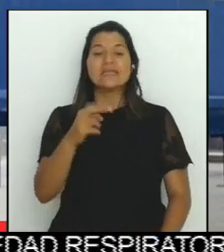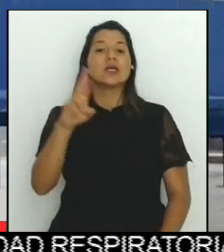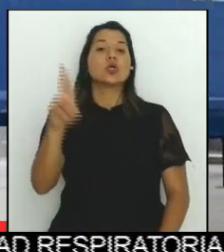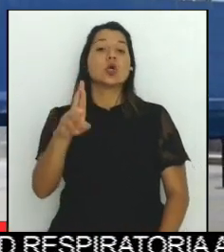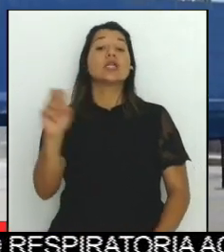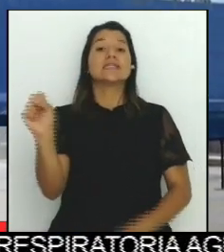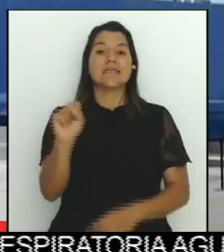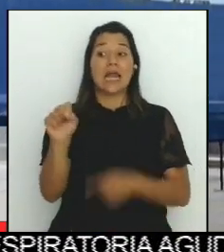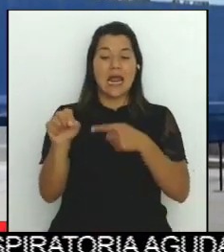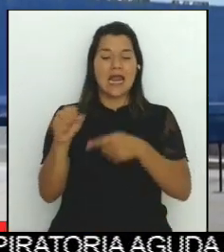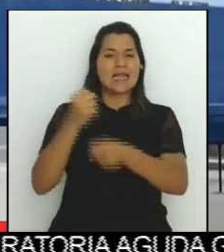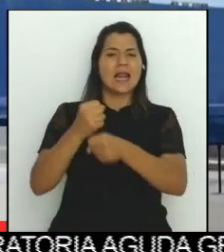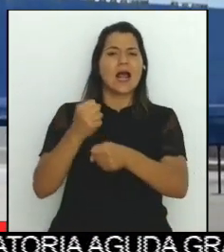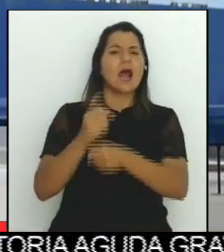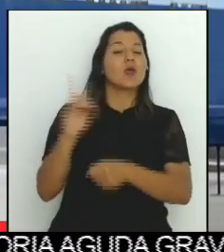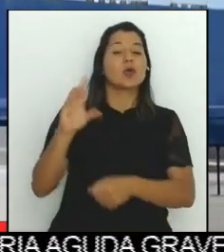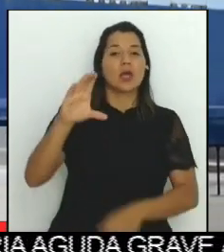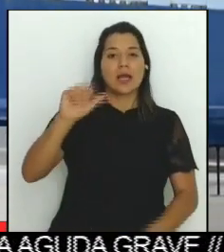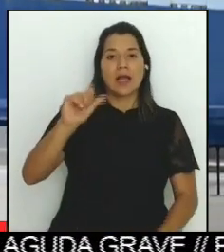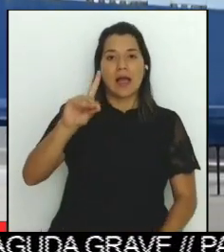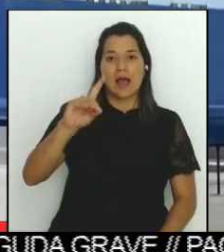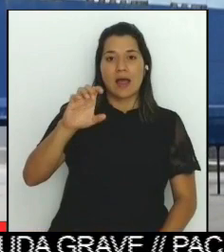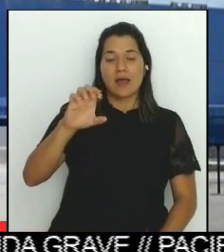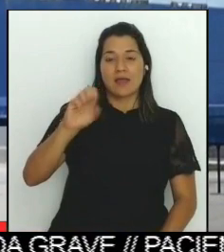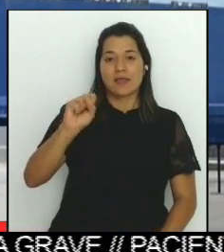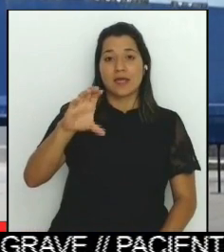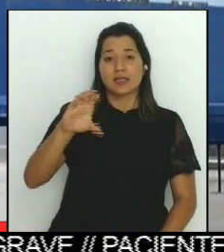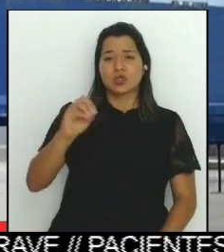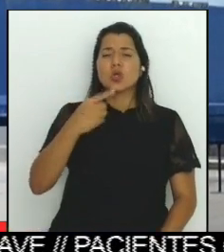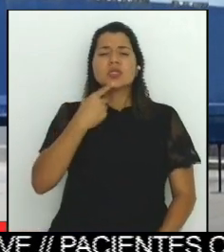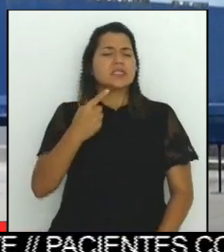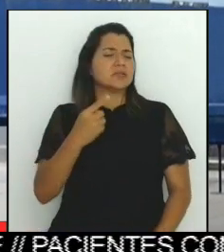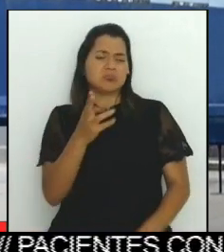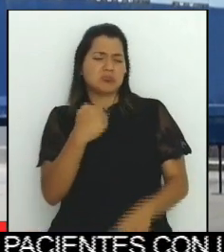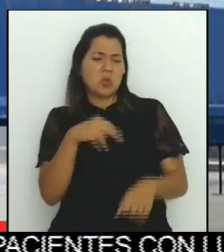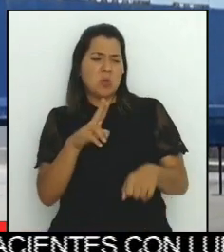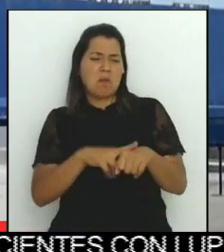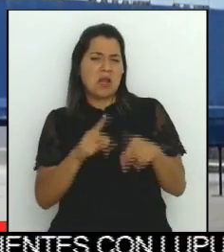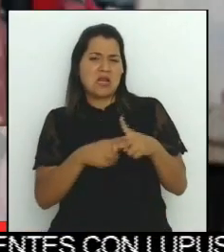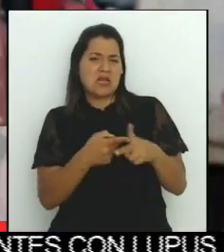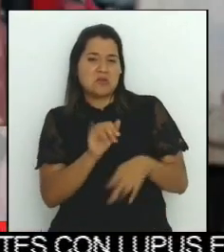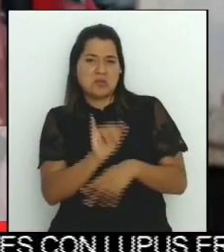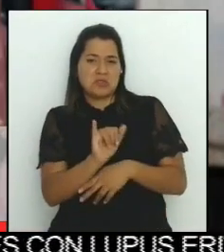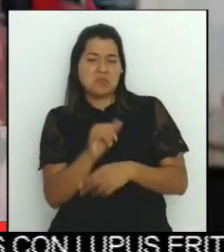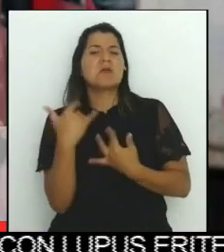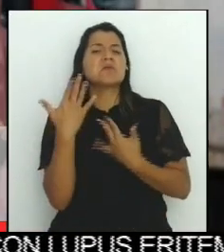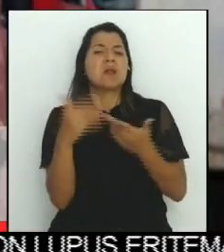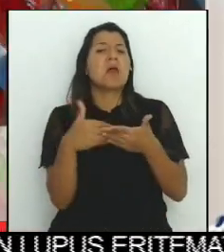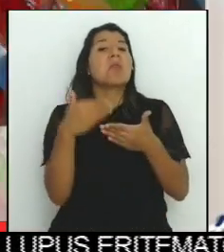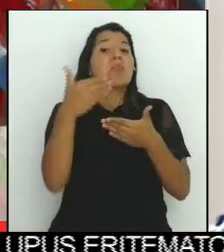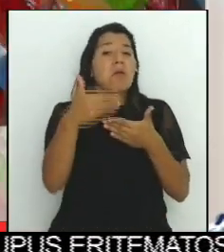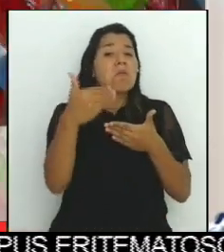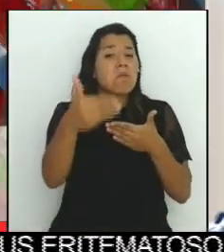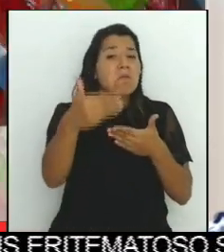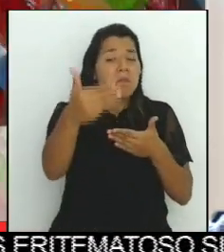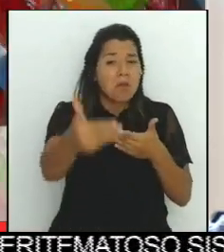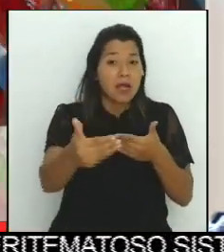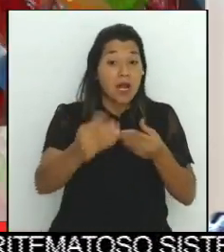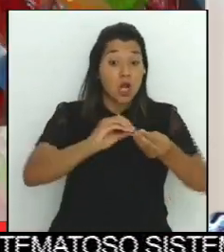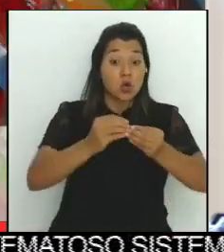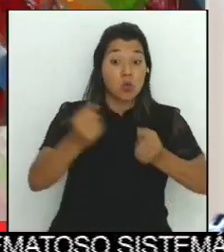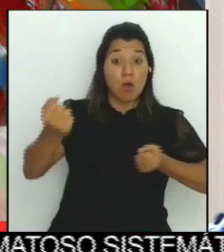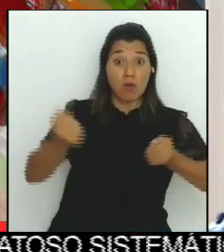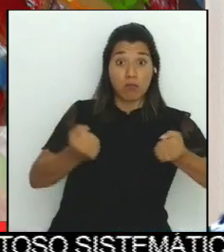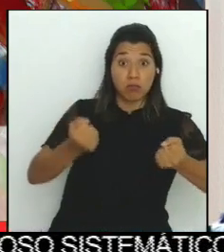es normal que al inicio se dé este proceso y se espera que a lo largo de los meses vaya aumentando el movimiento. A mí me parece que es